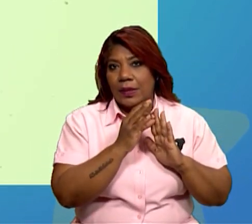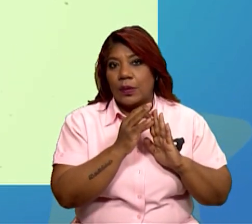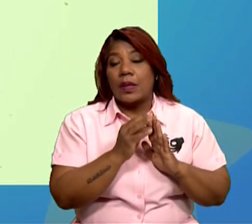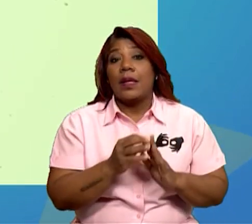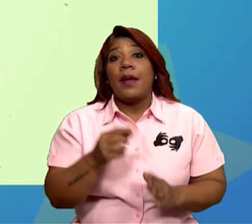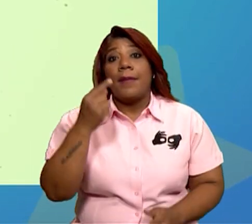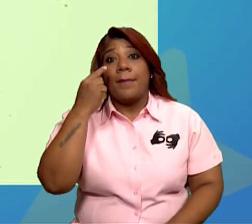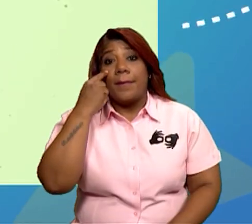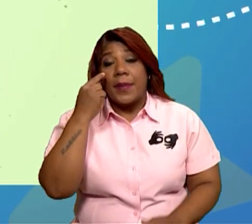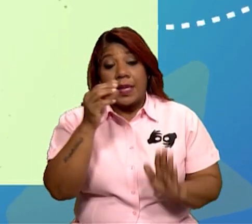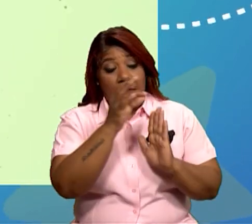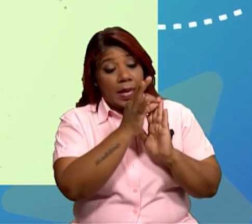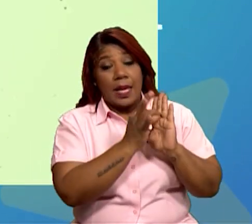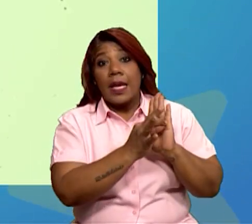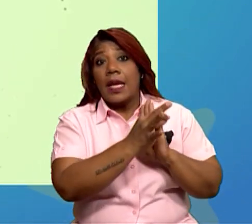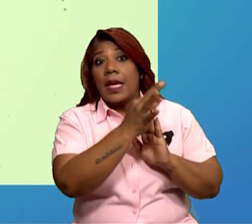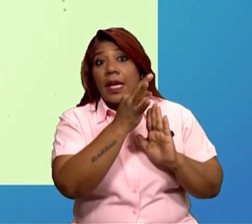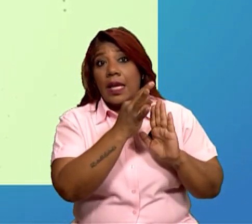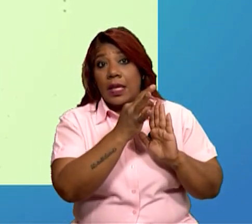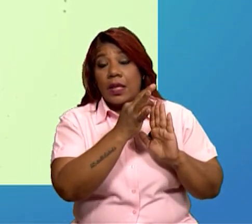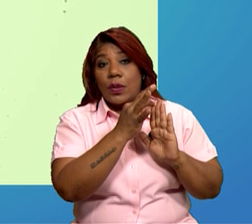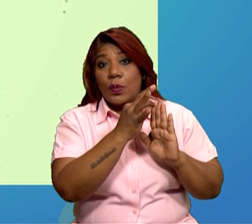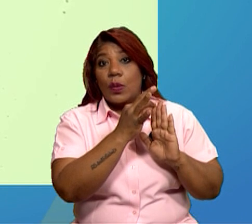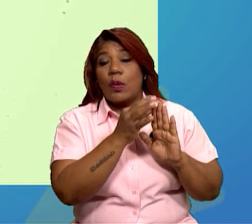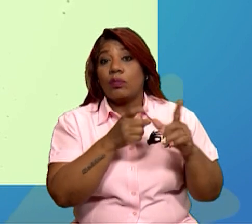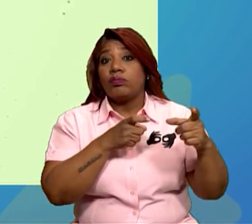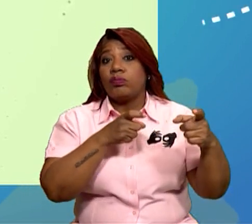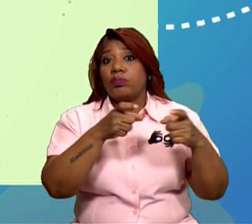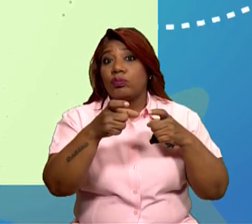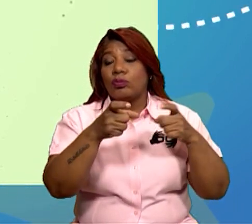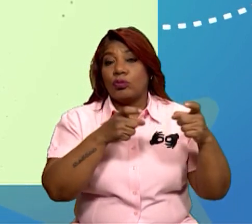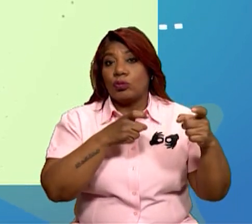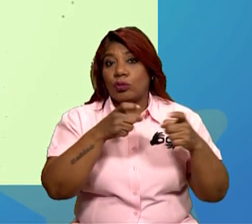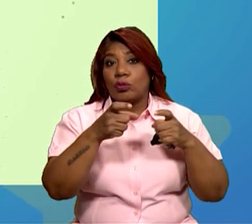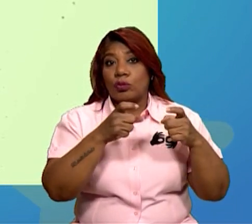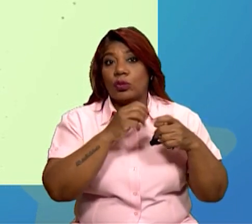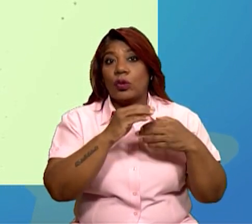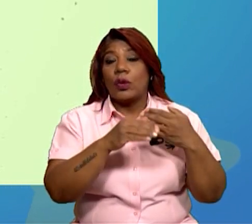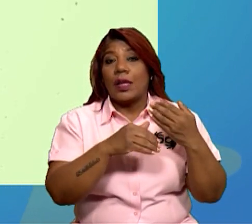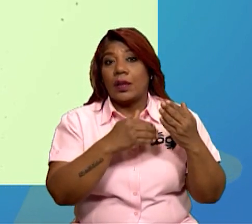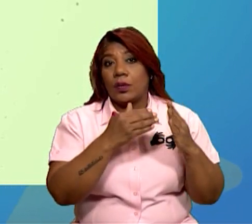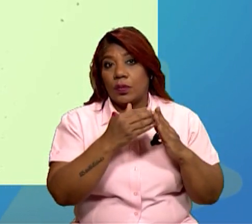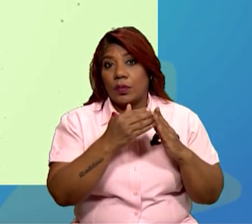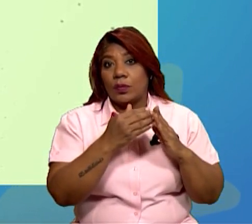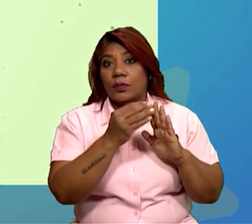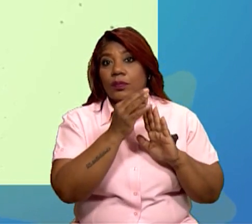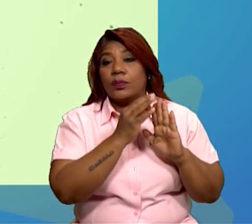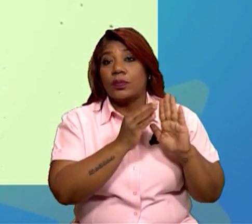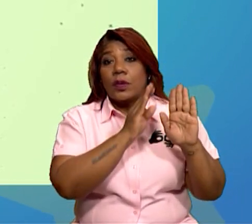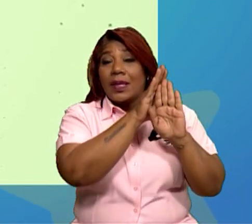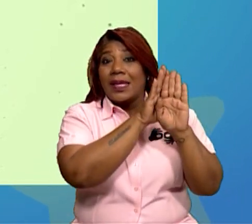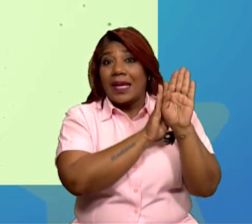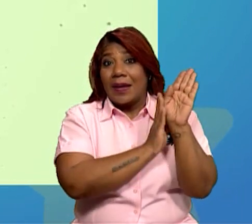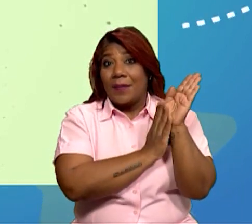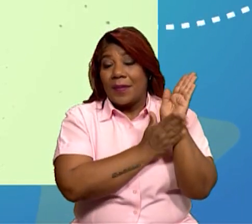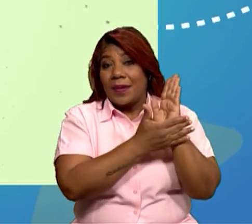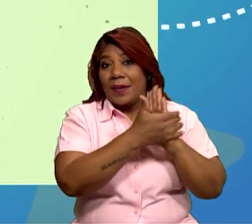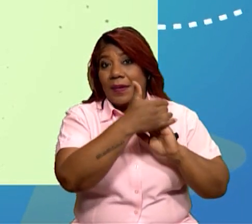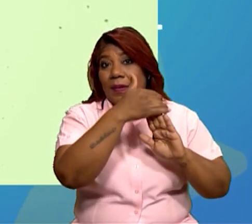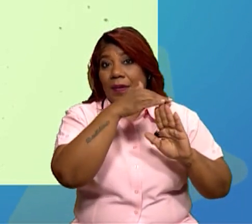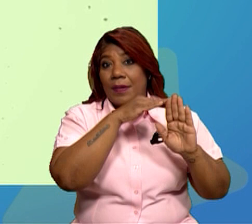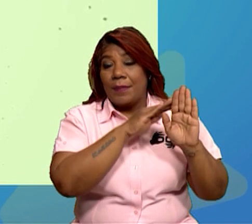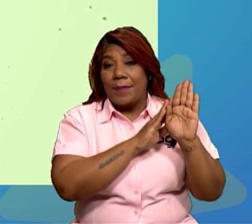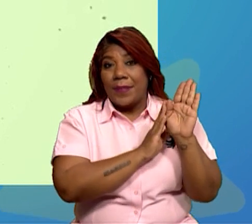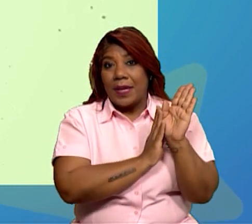principales son el núcleo, que controla su funcionamiento y guarda el material genético. La membrana plasmática, una